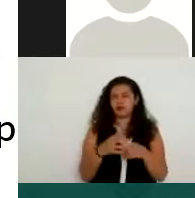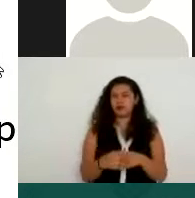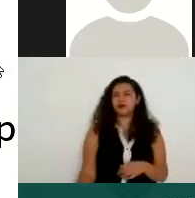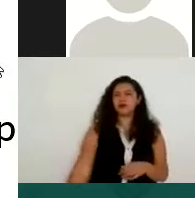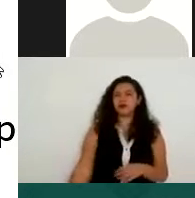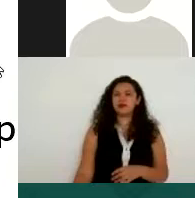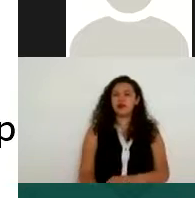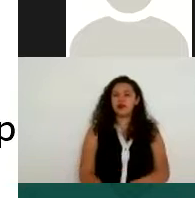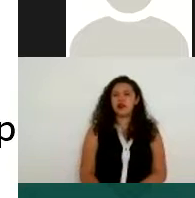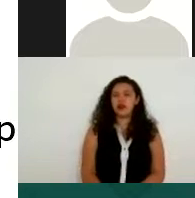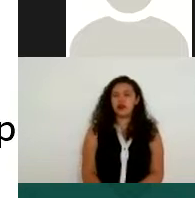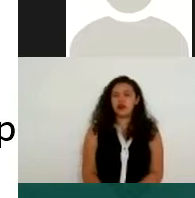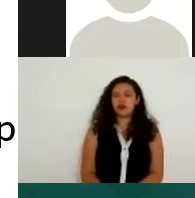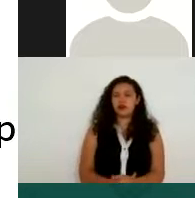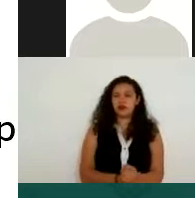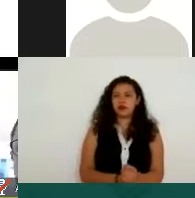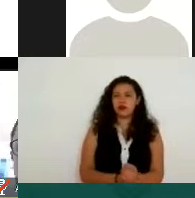se deben de referir justo,